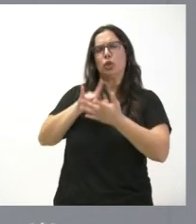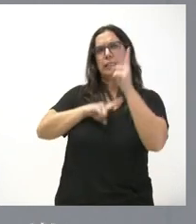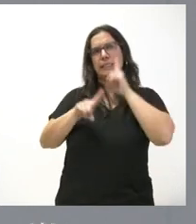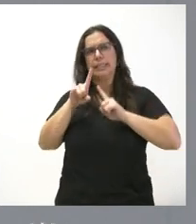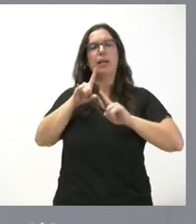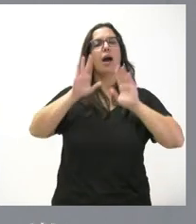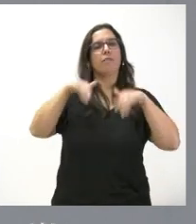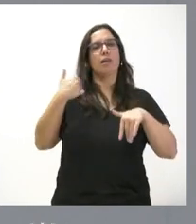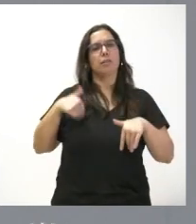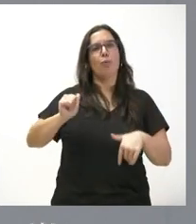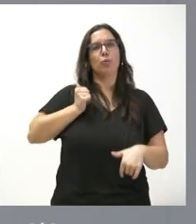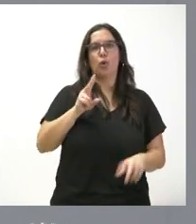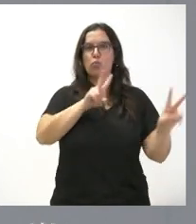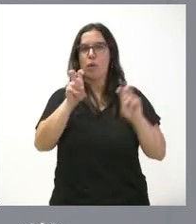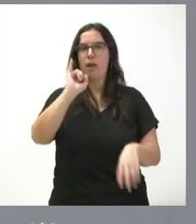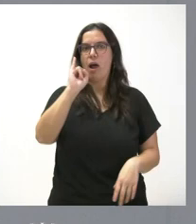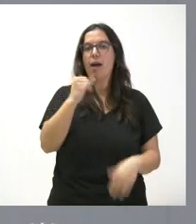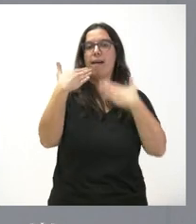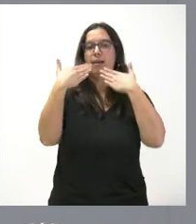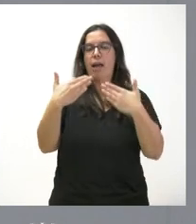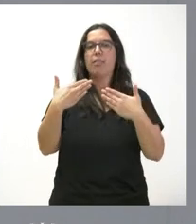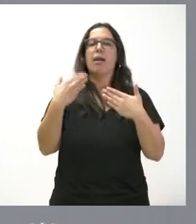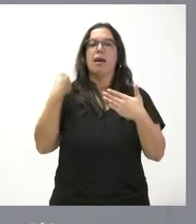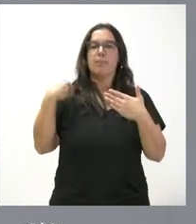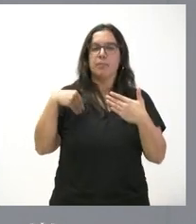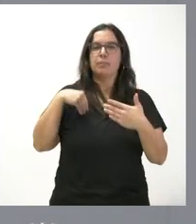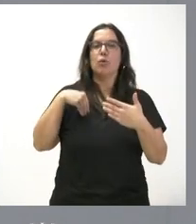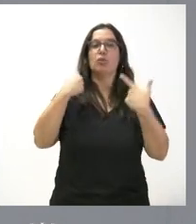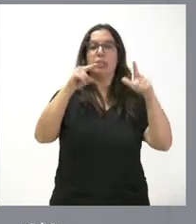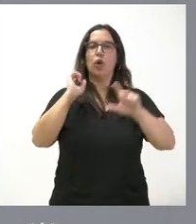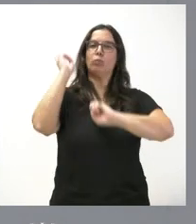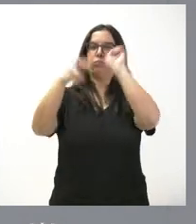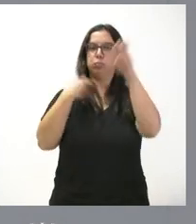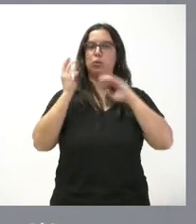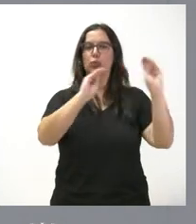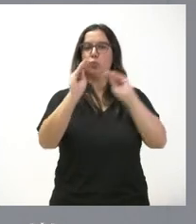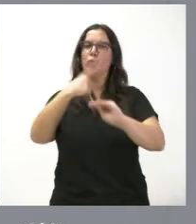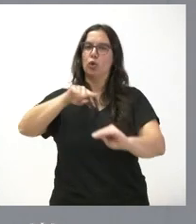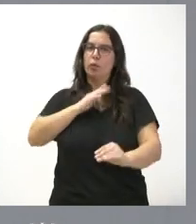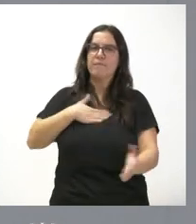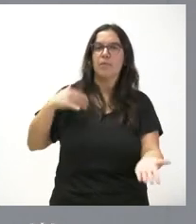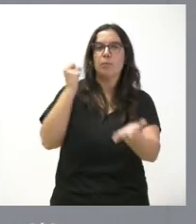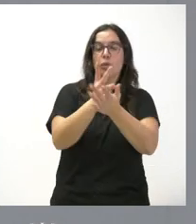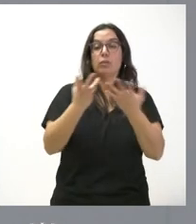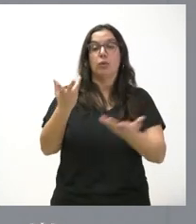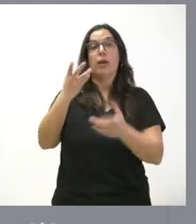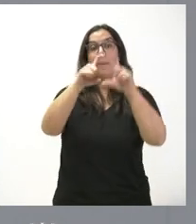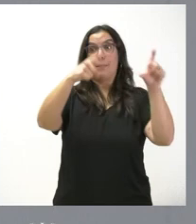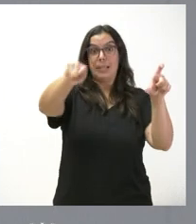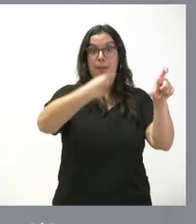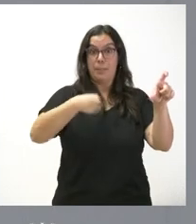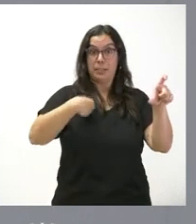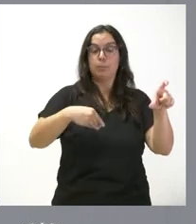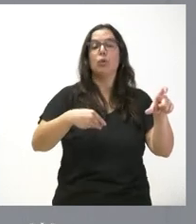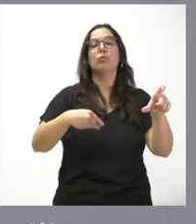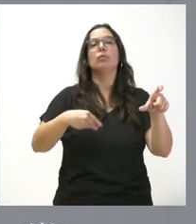hay nuevas ocasiones como consecuencia de la reordenación geostratégica de este sector y queremos apostar por ellas y lo hacemos en colaboración con las empresas y con